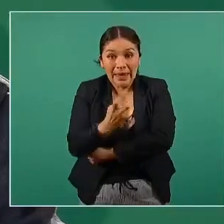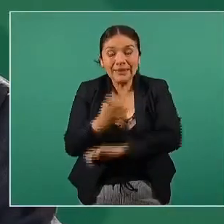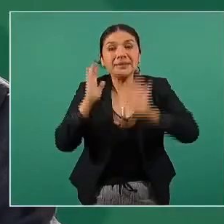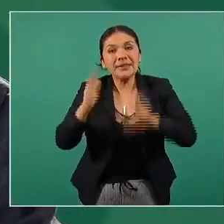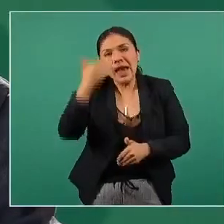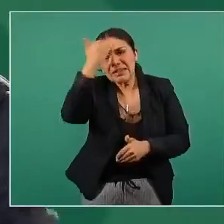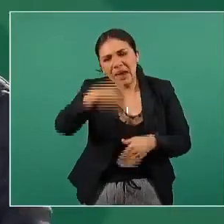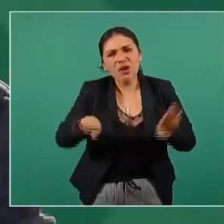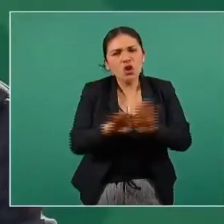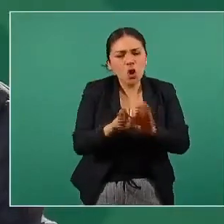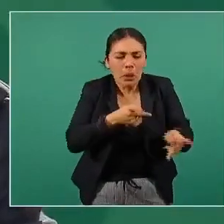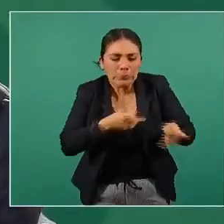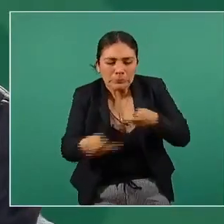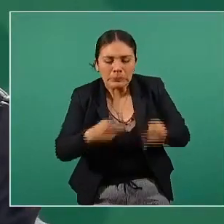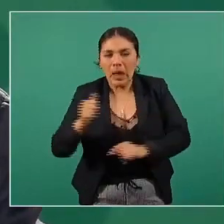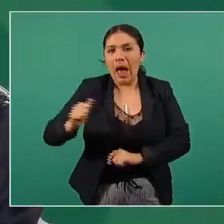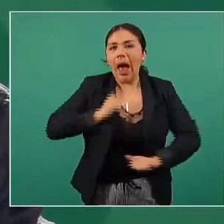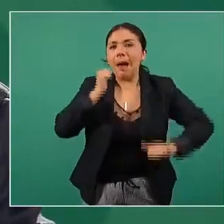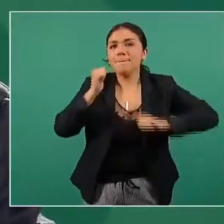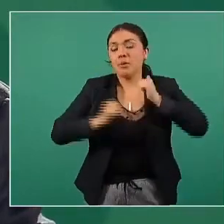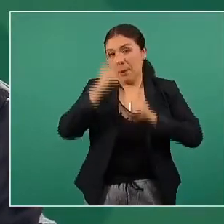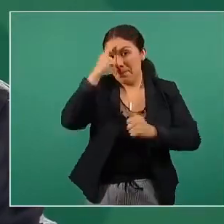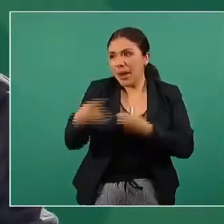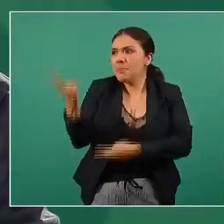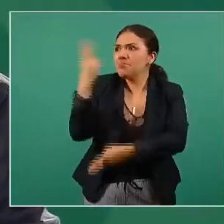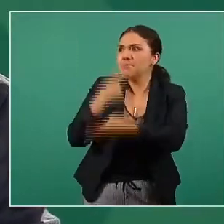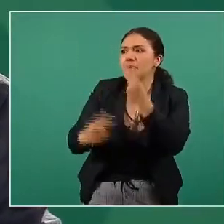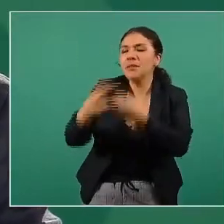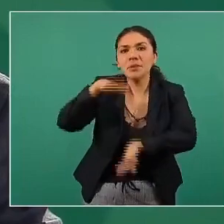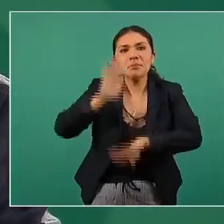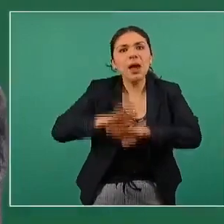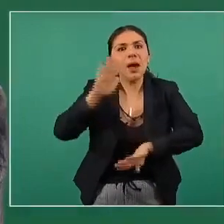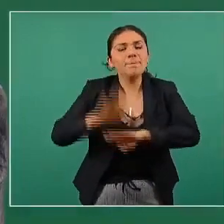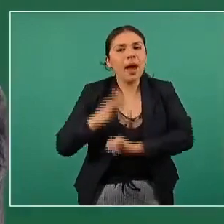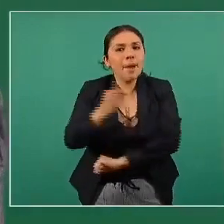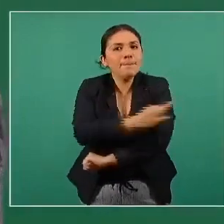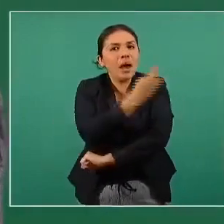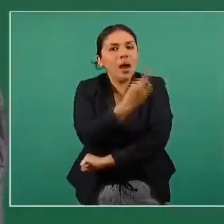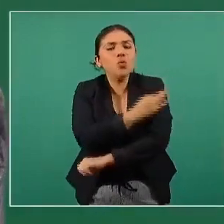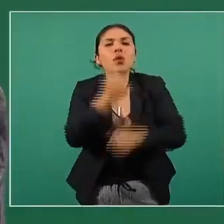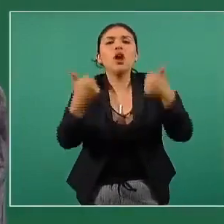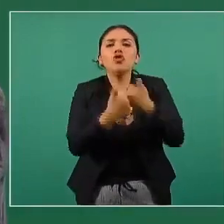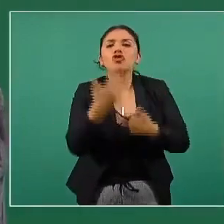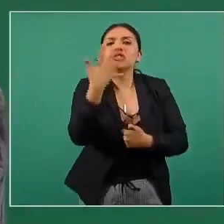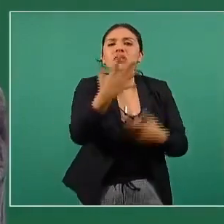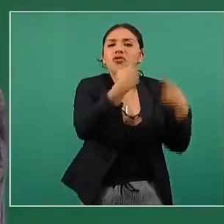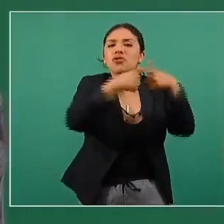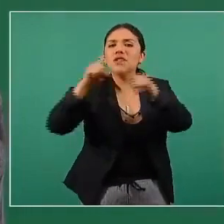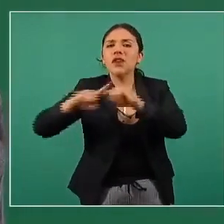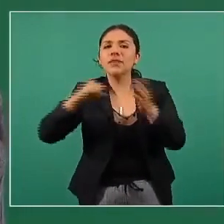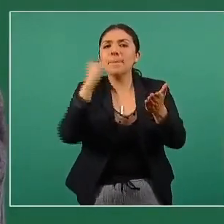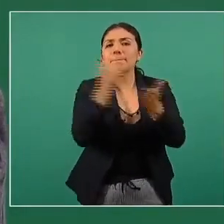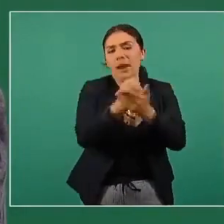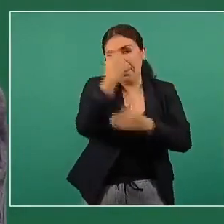esa oportunidad para tener las vacunas y tener cinco tipos de vacunas que se utilizan ampliamente en la población.